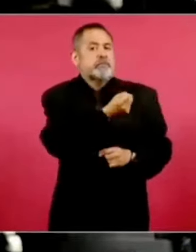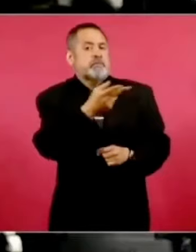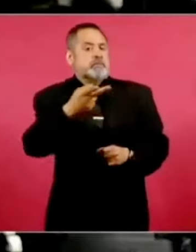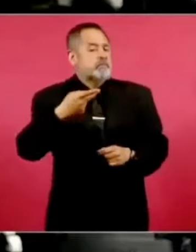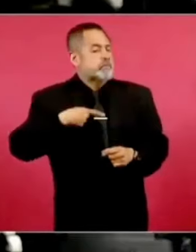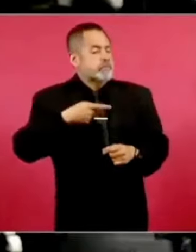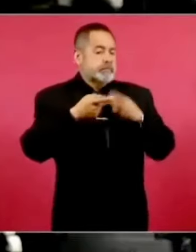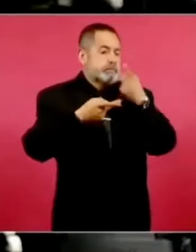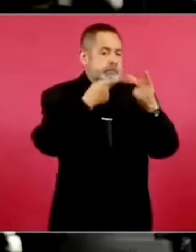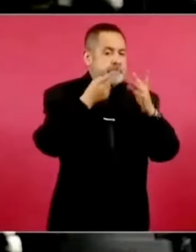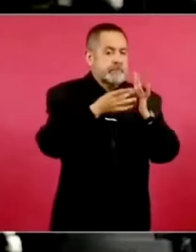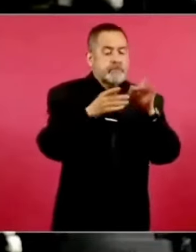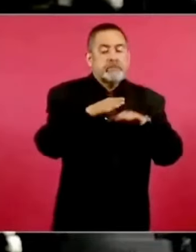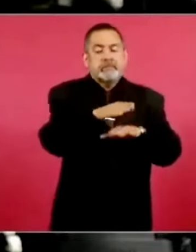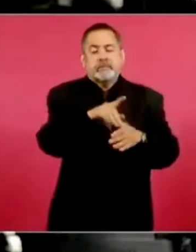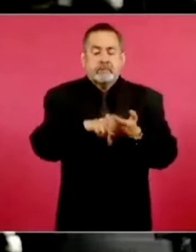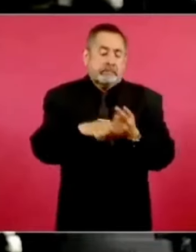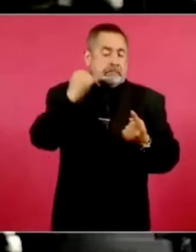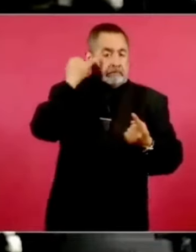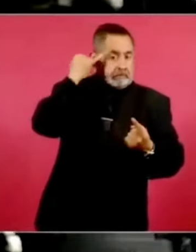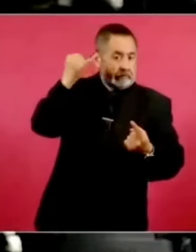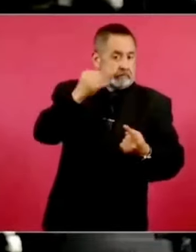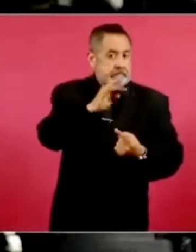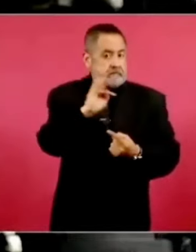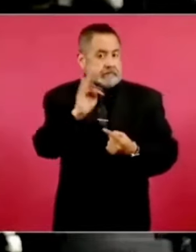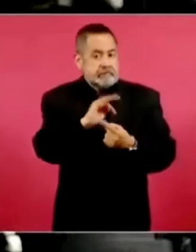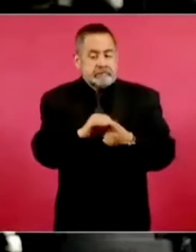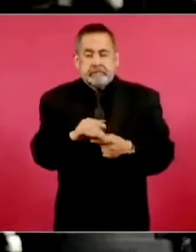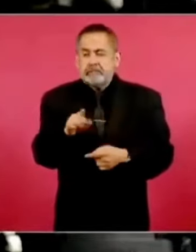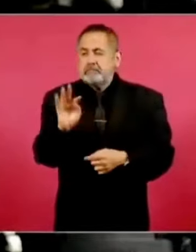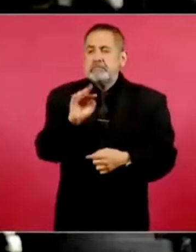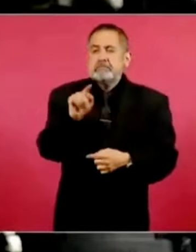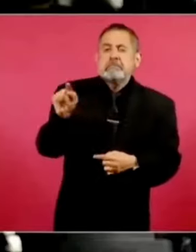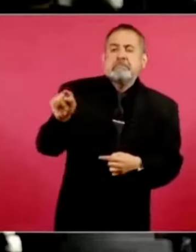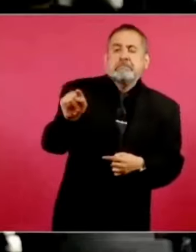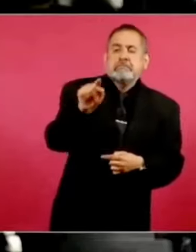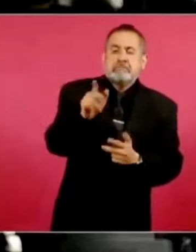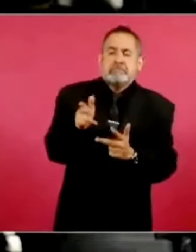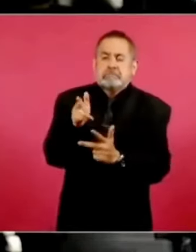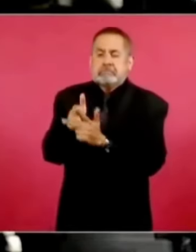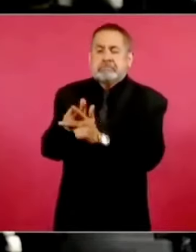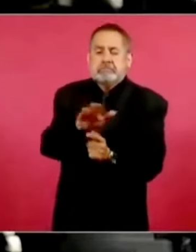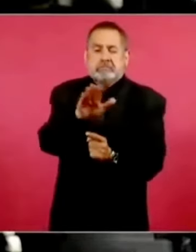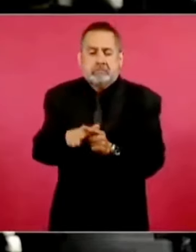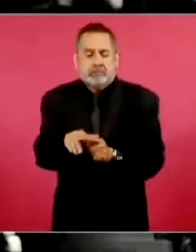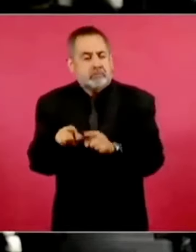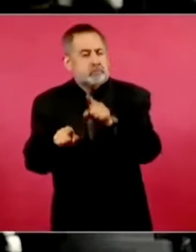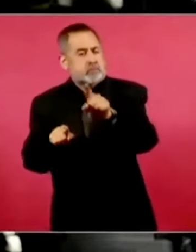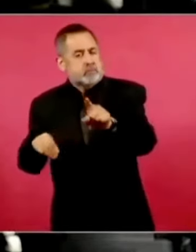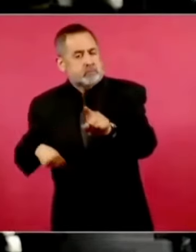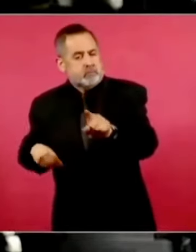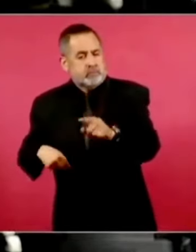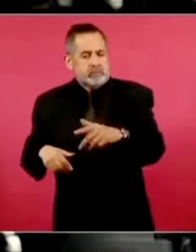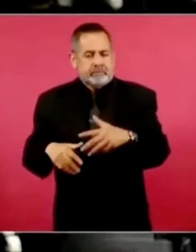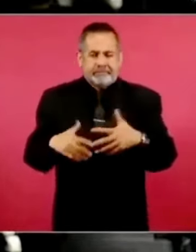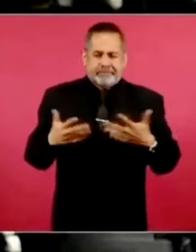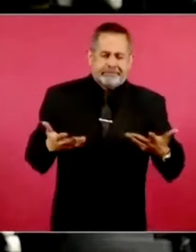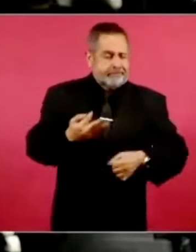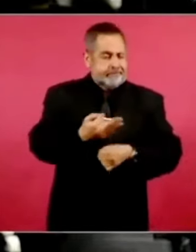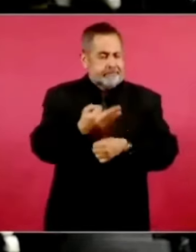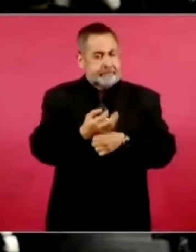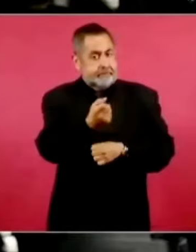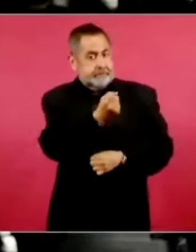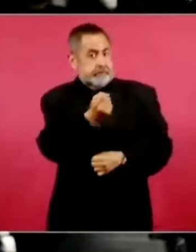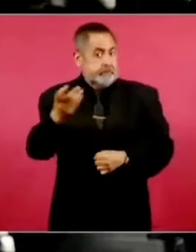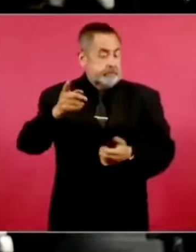a decir, a manejar la idea de un posible magnicidio que sería responsabilidad suya. Hoy en campañas, algunos